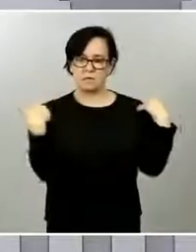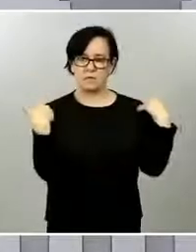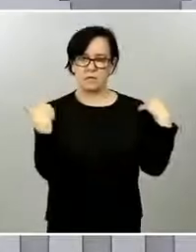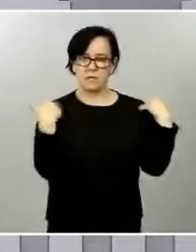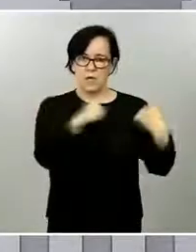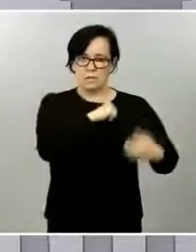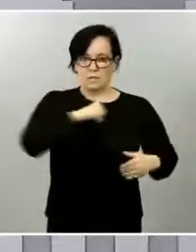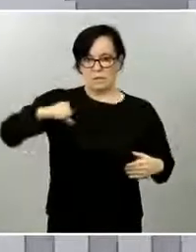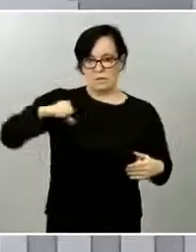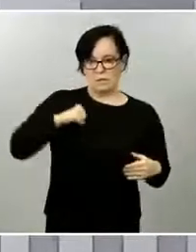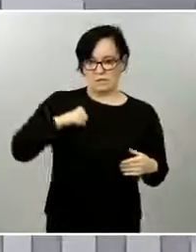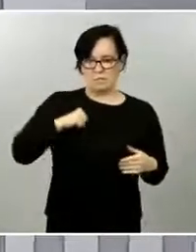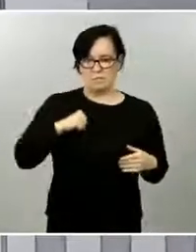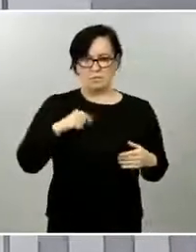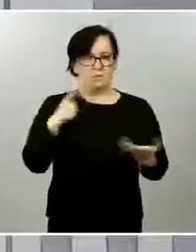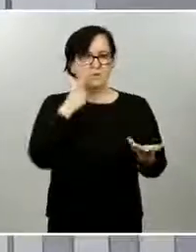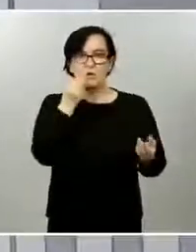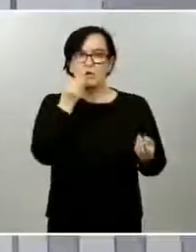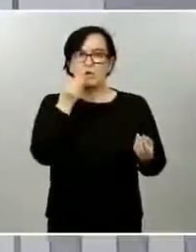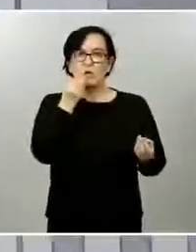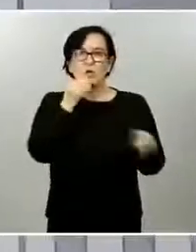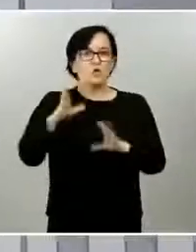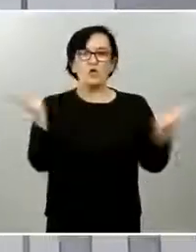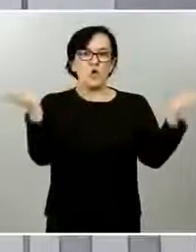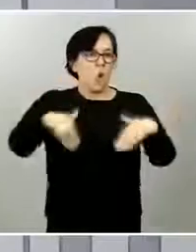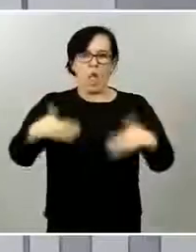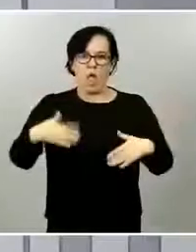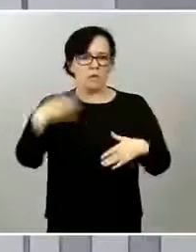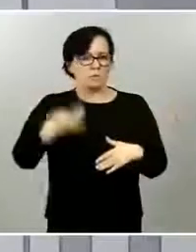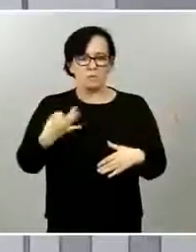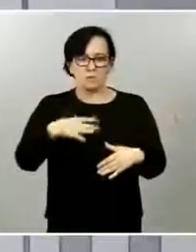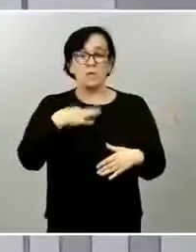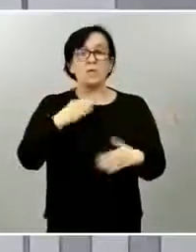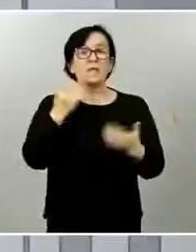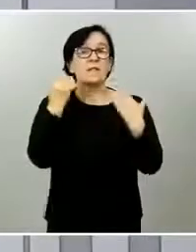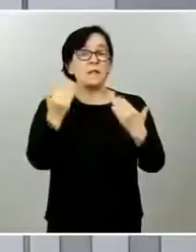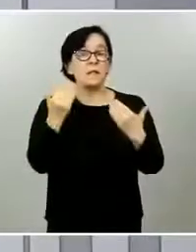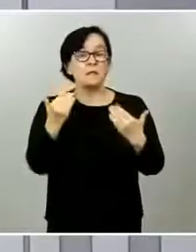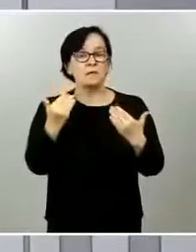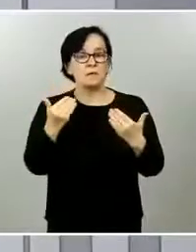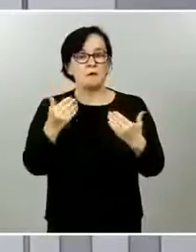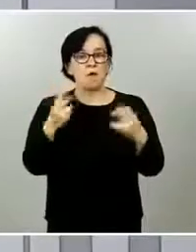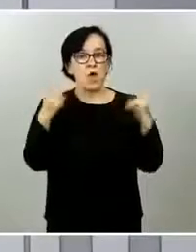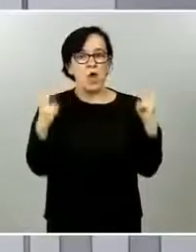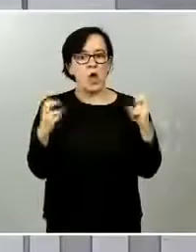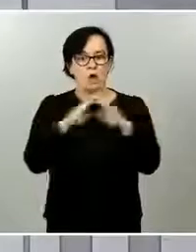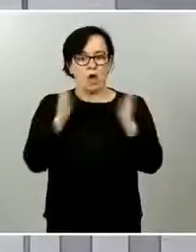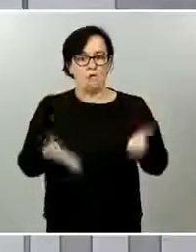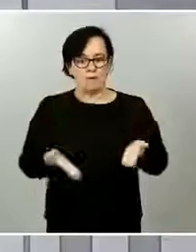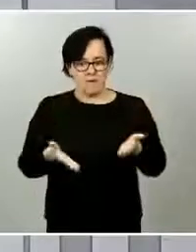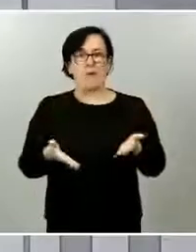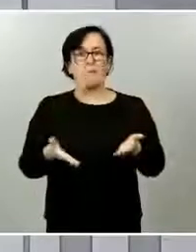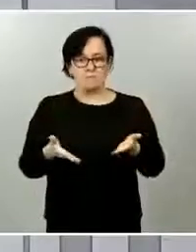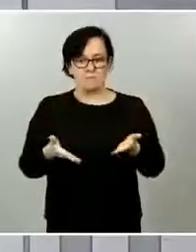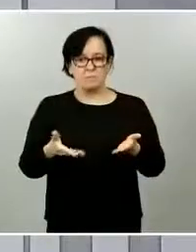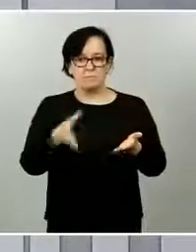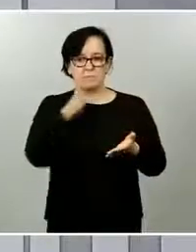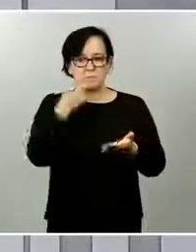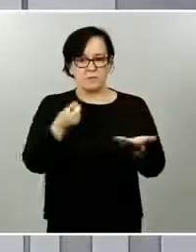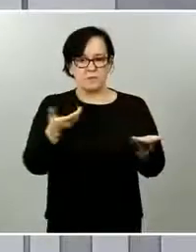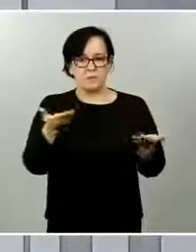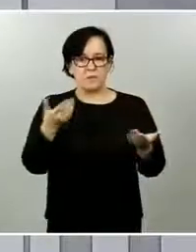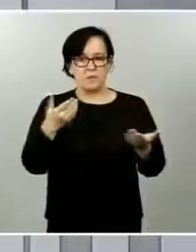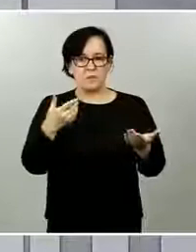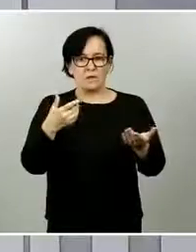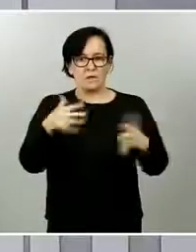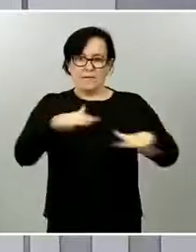que sabe interpretar correctamente cuáles son los elementos que le corresponden a cada uno, la responsabilidad individual, que es la que